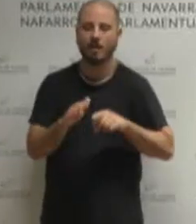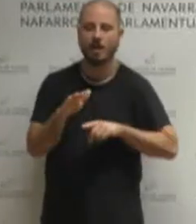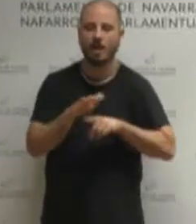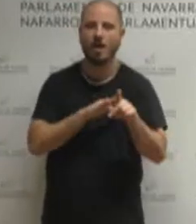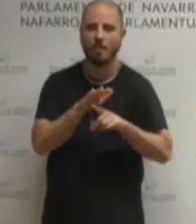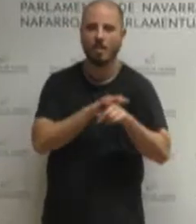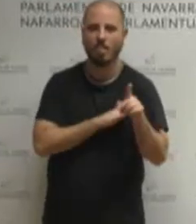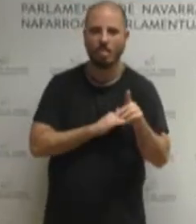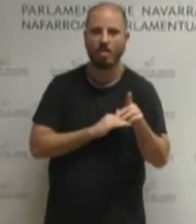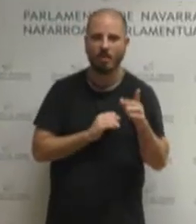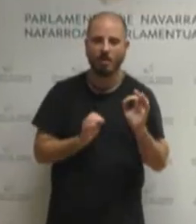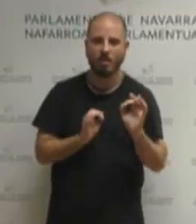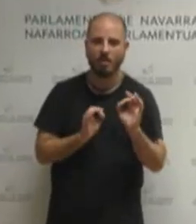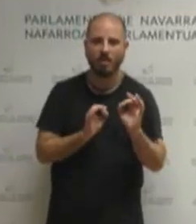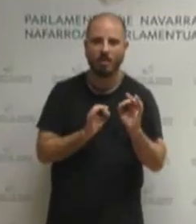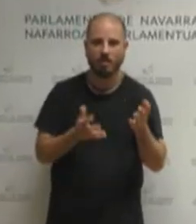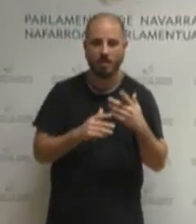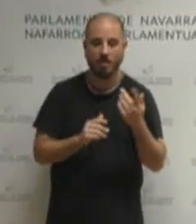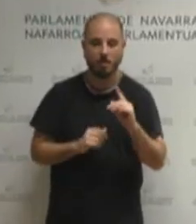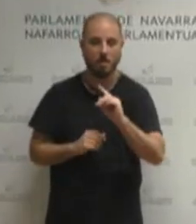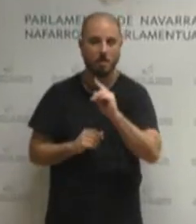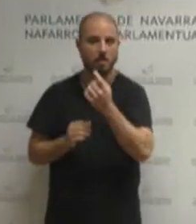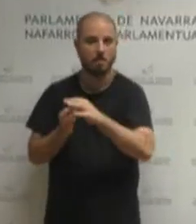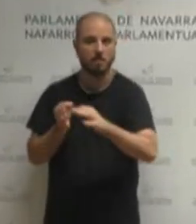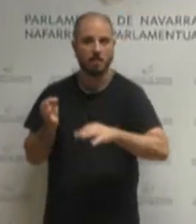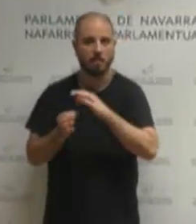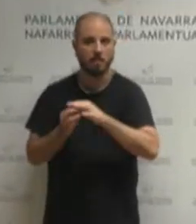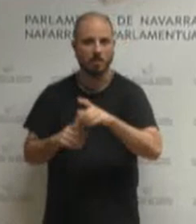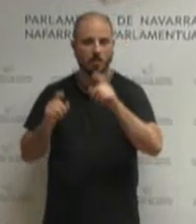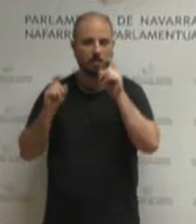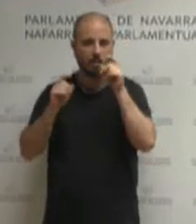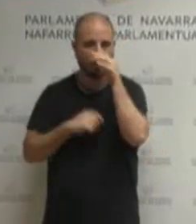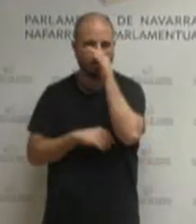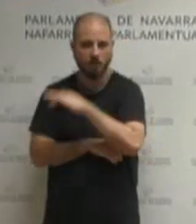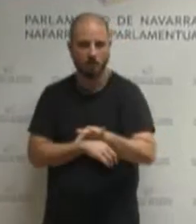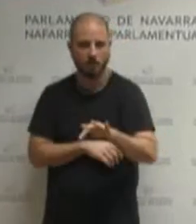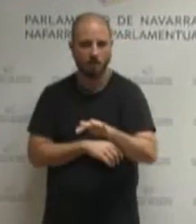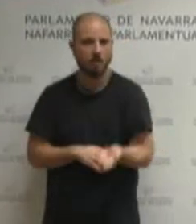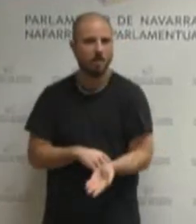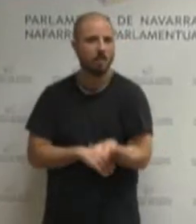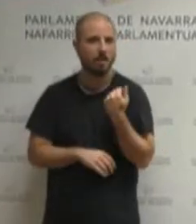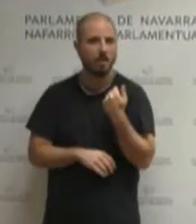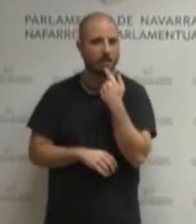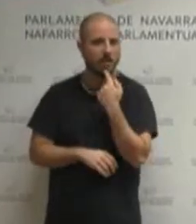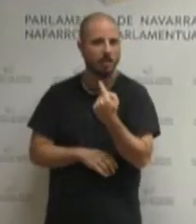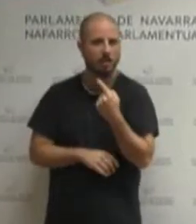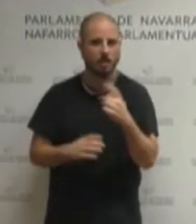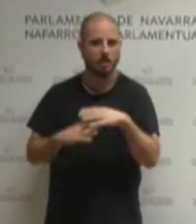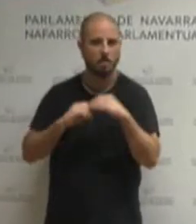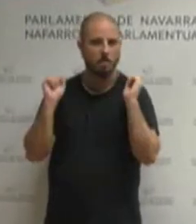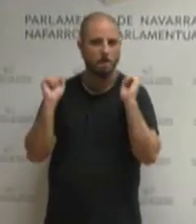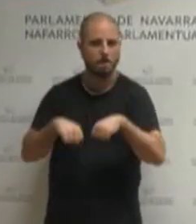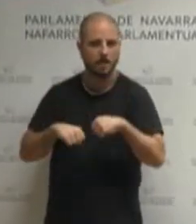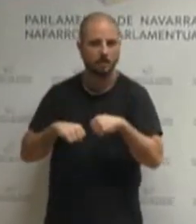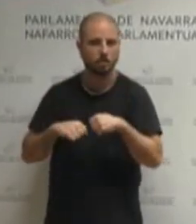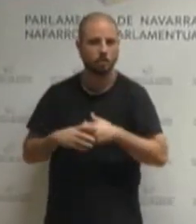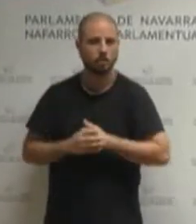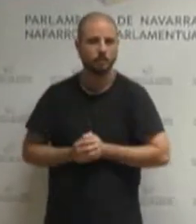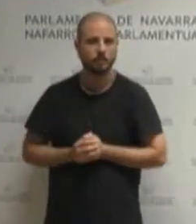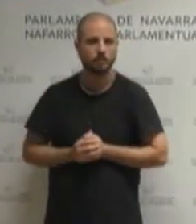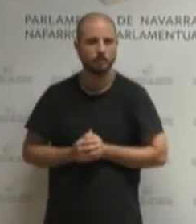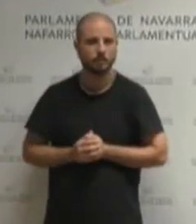en el primer ciclo de educación infantil se hacía alusión al pacto se ha